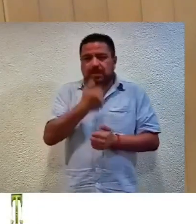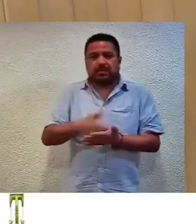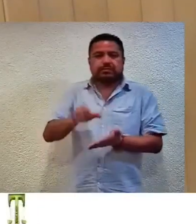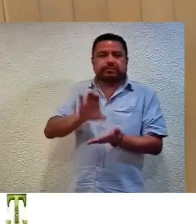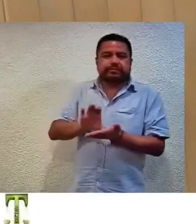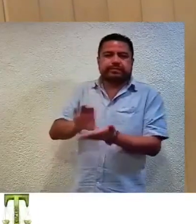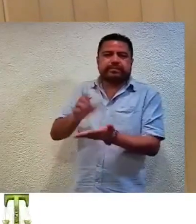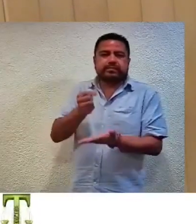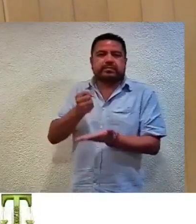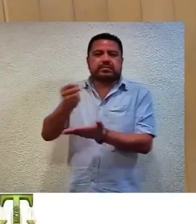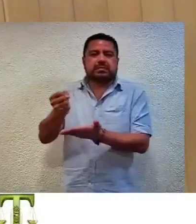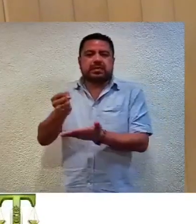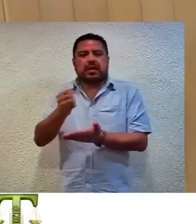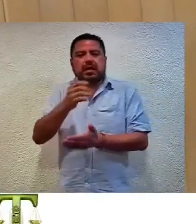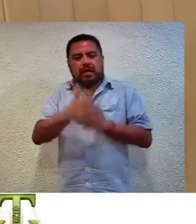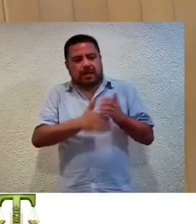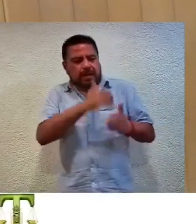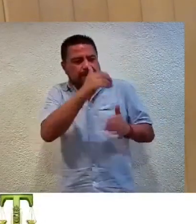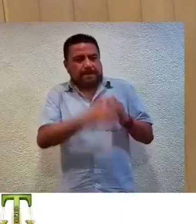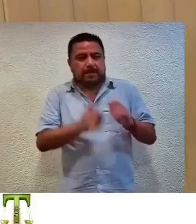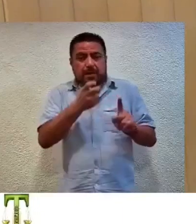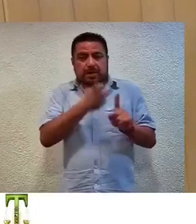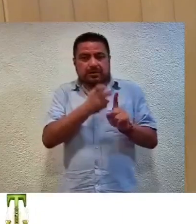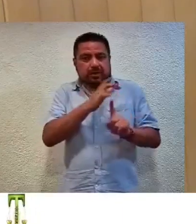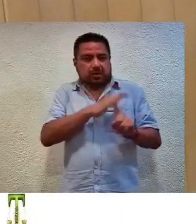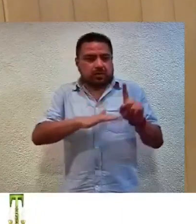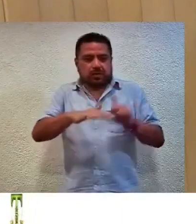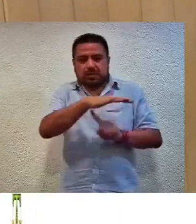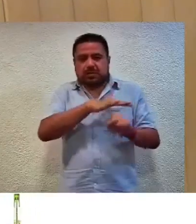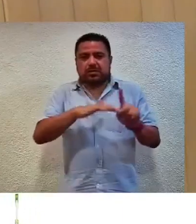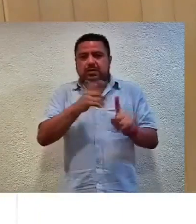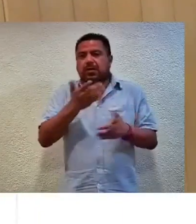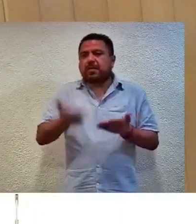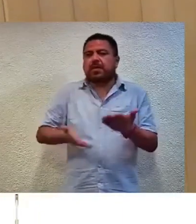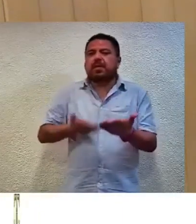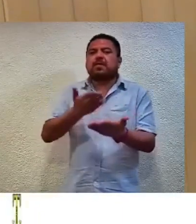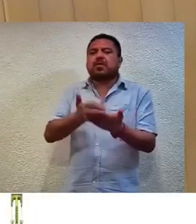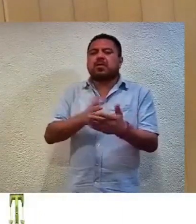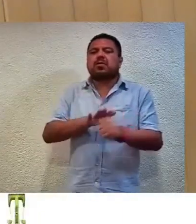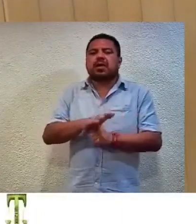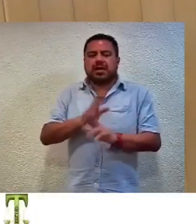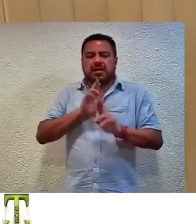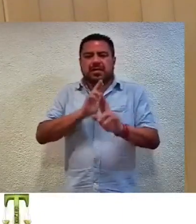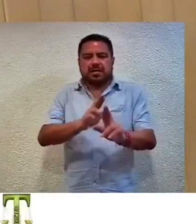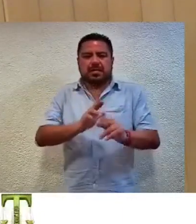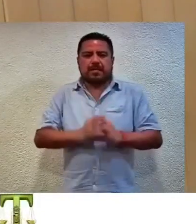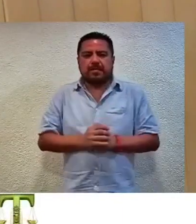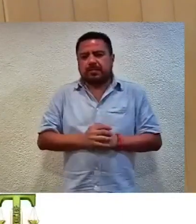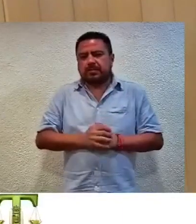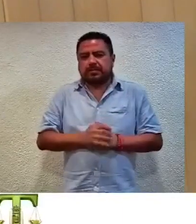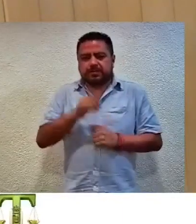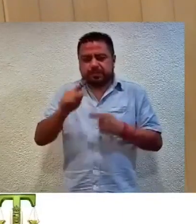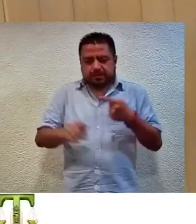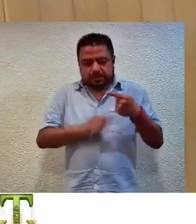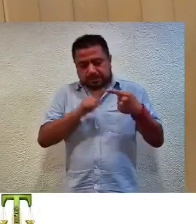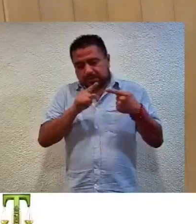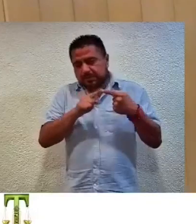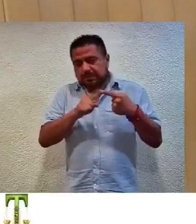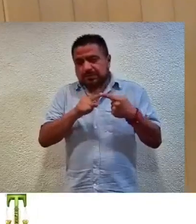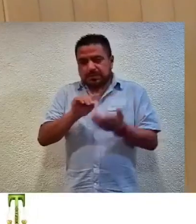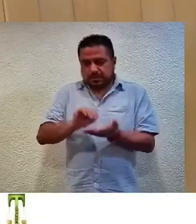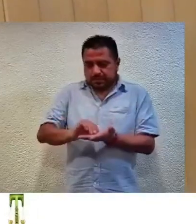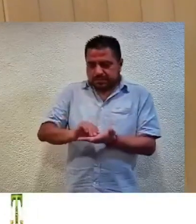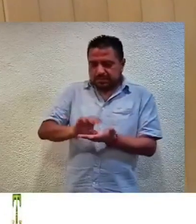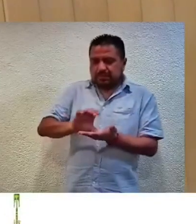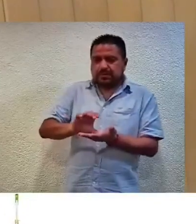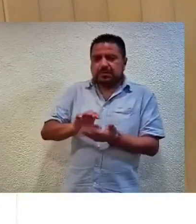prerrogativas ha quedado colmada. En ese contexto, se propone los siguientes puntos resolutivos. Primero, se acumulan los